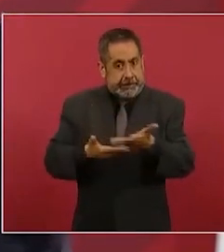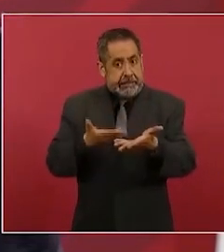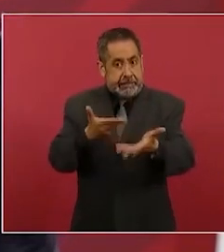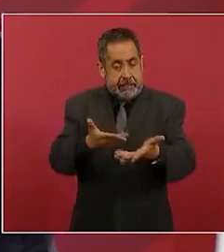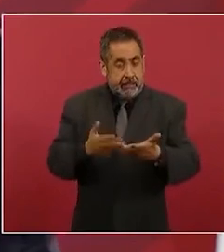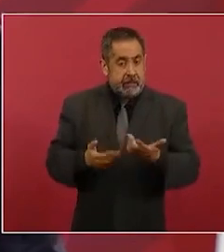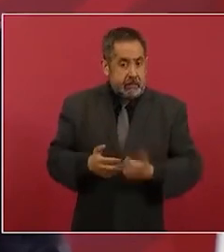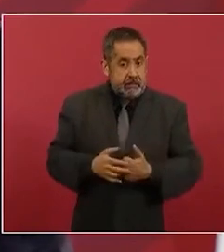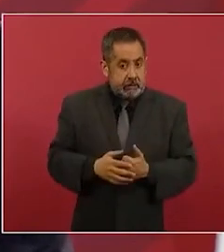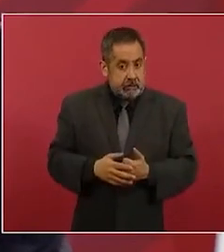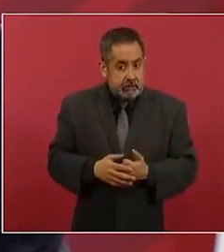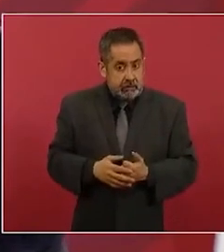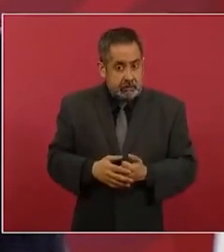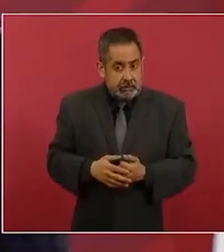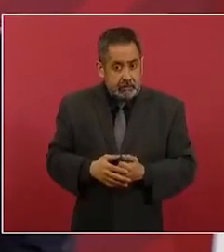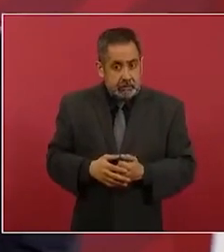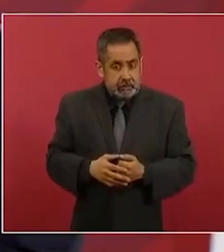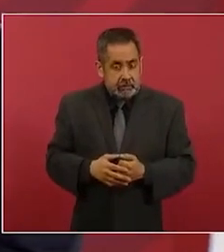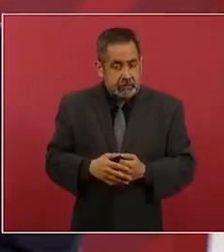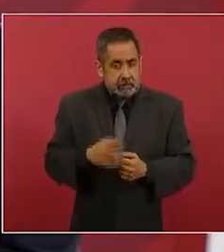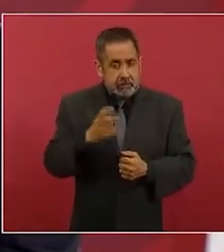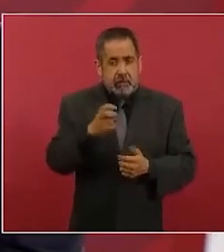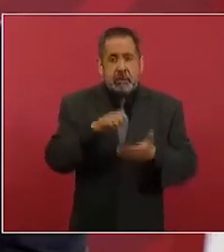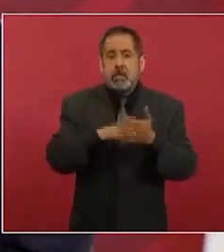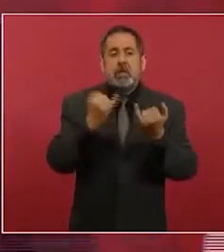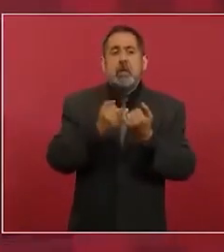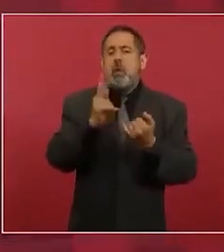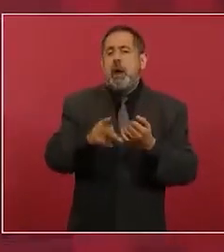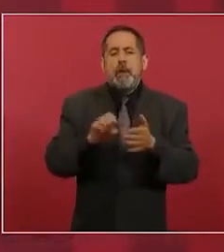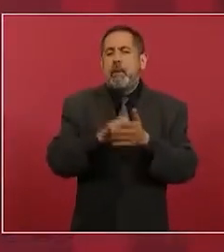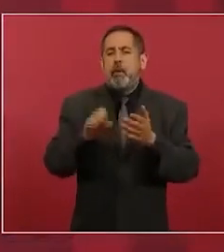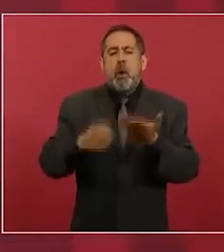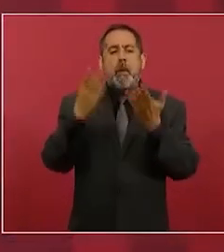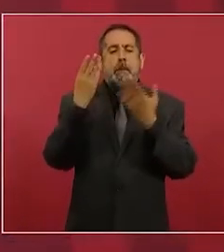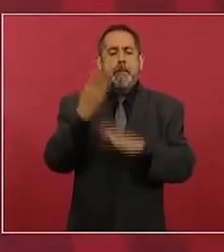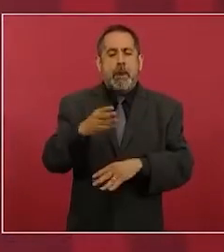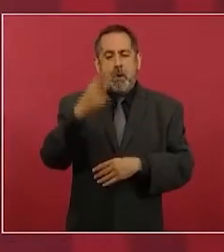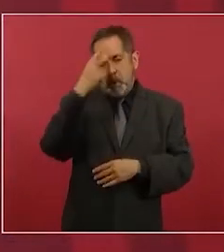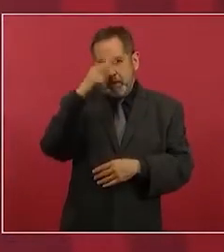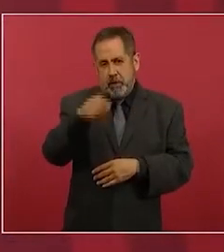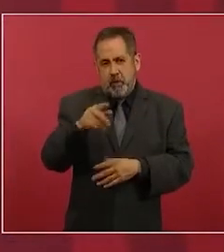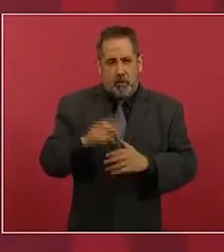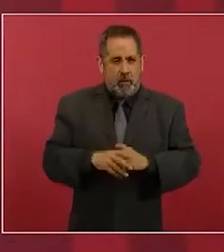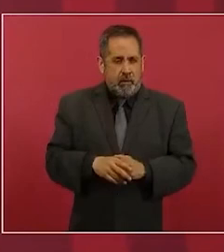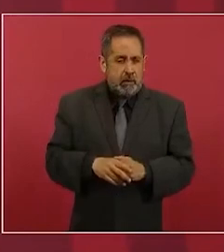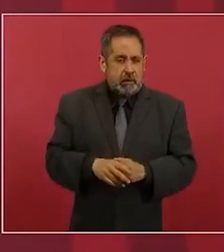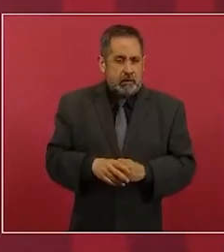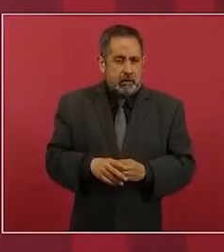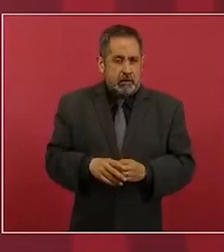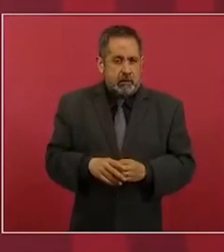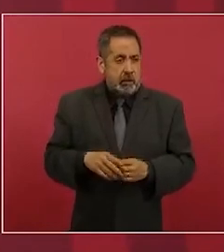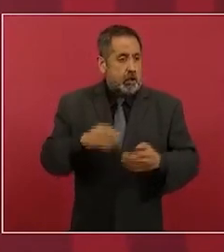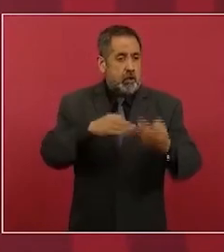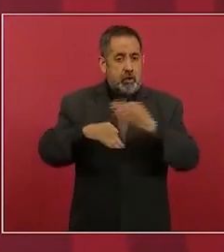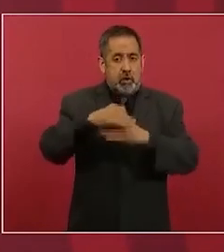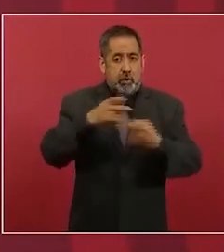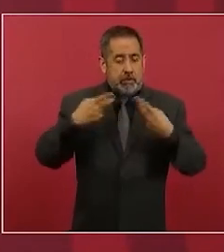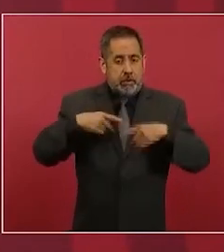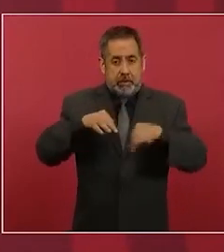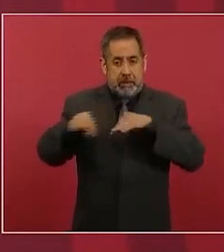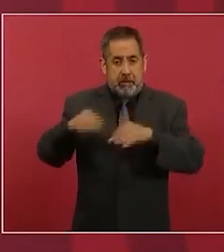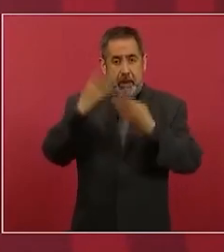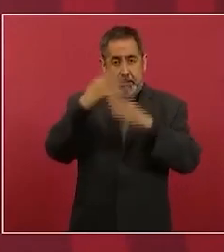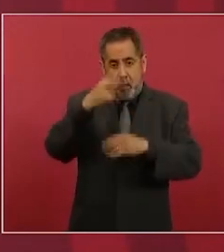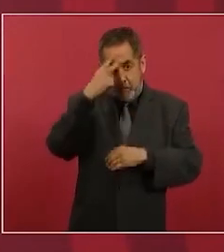Así está el Banco de México. Todos los que trabajan en el Banco de México